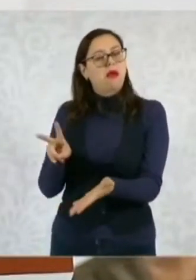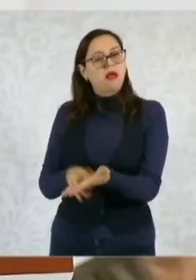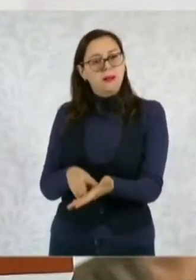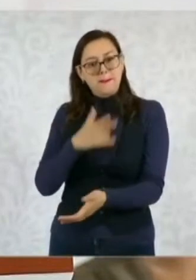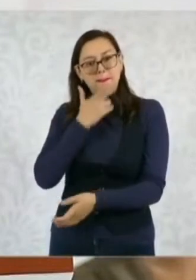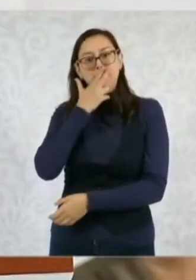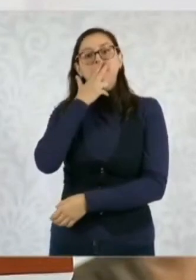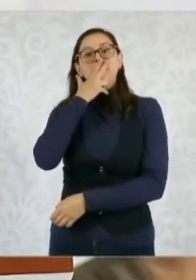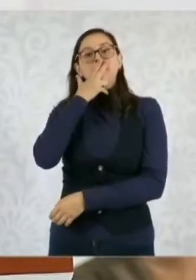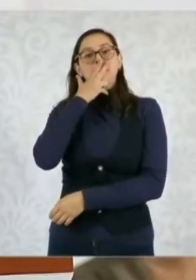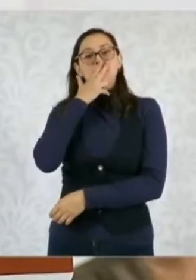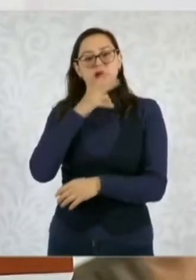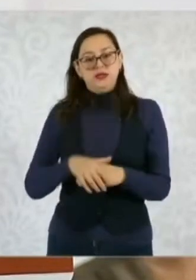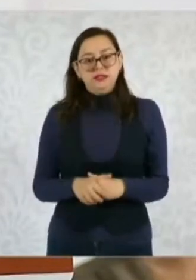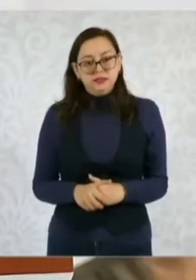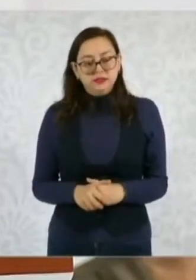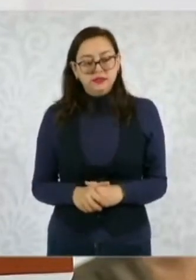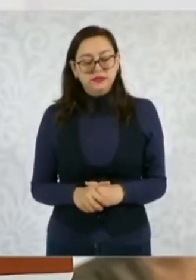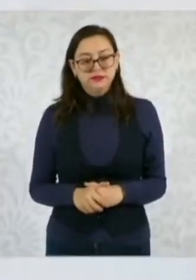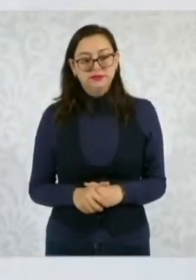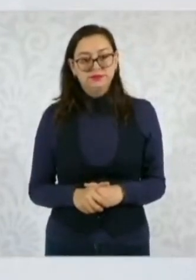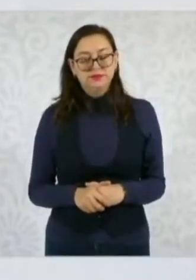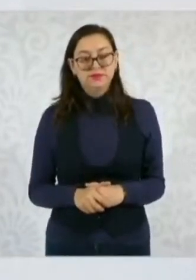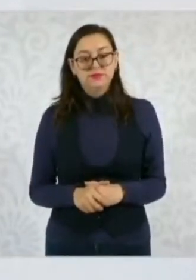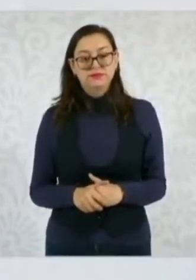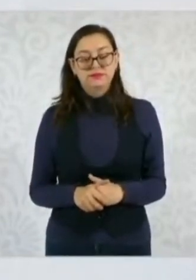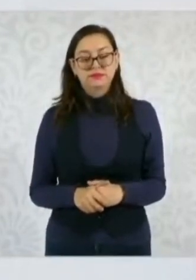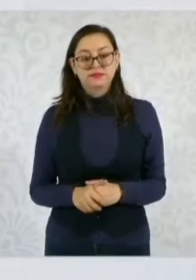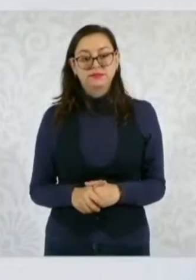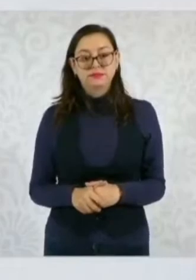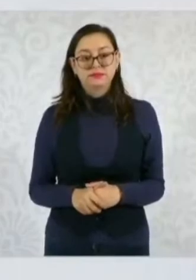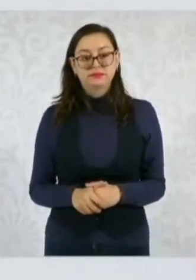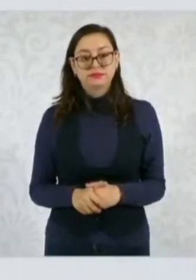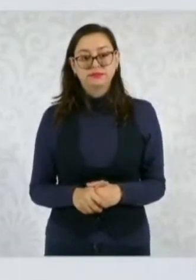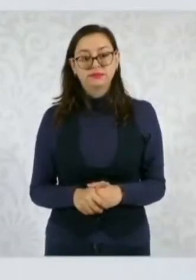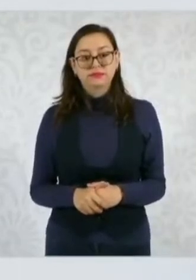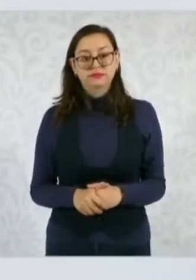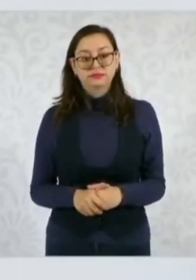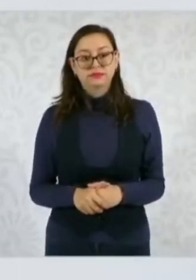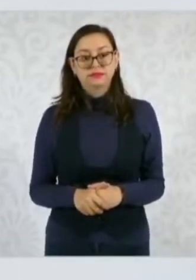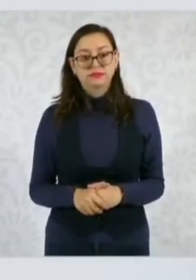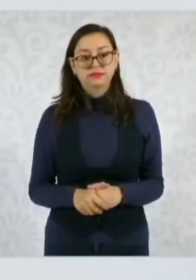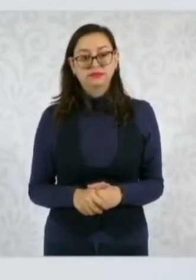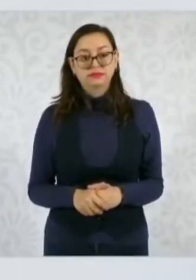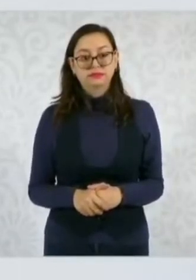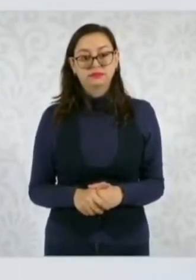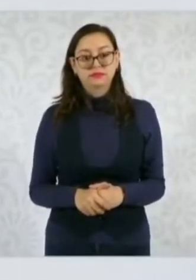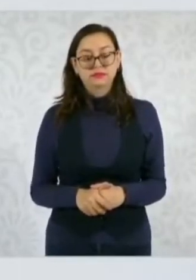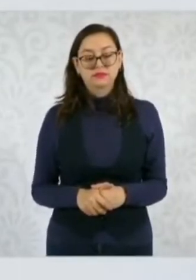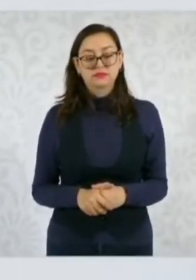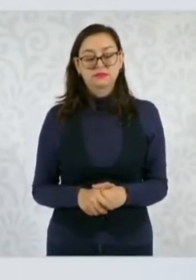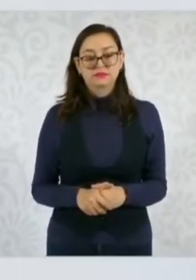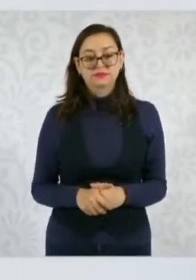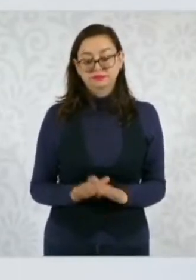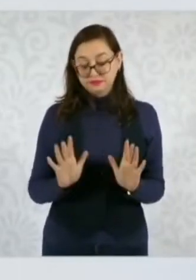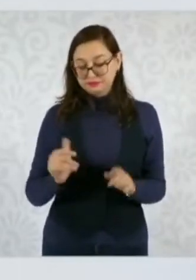Aprovecho también para decir que por ahí en las redes sale esta